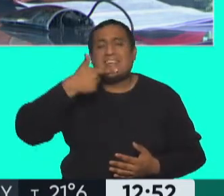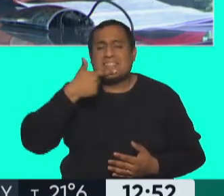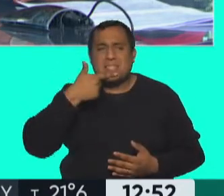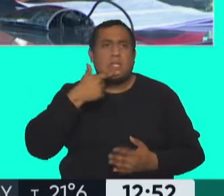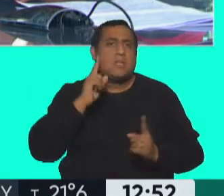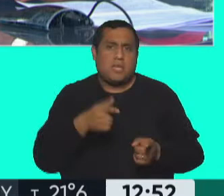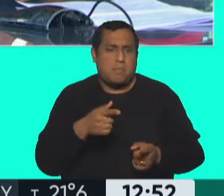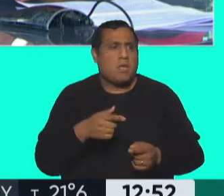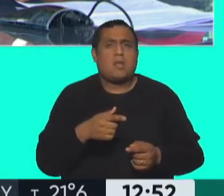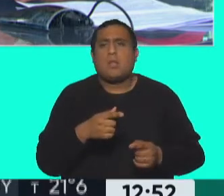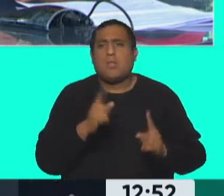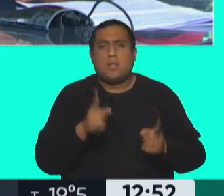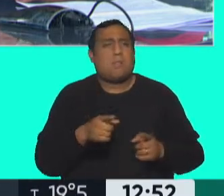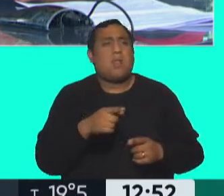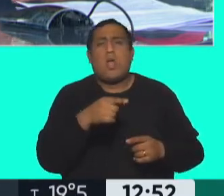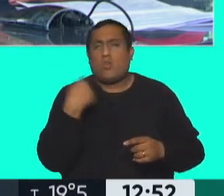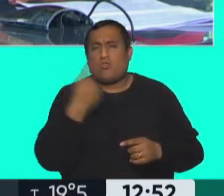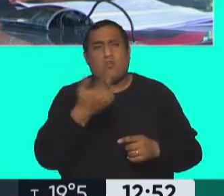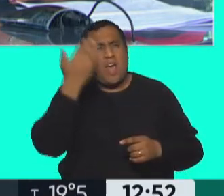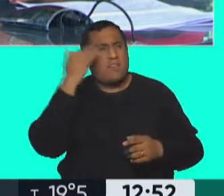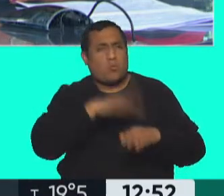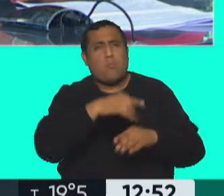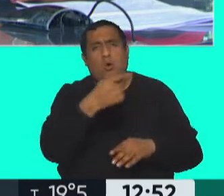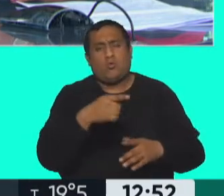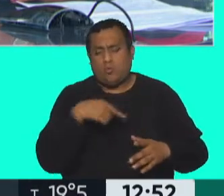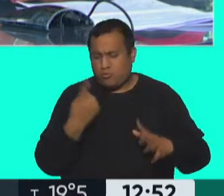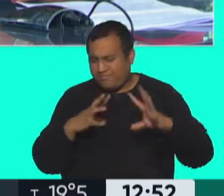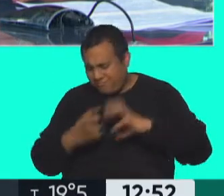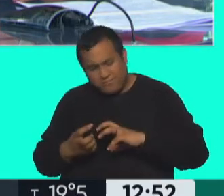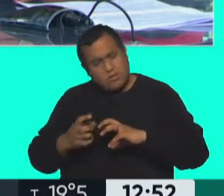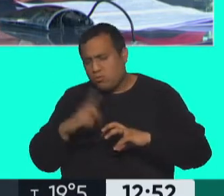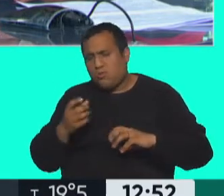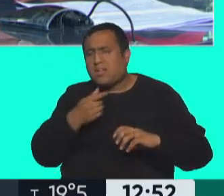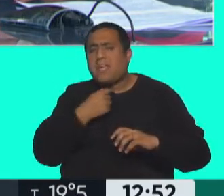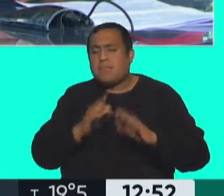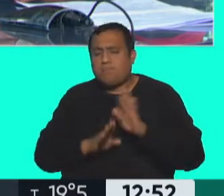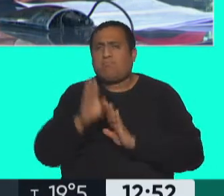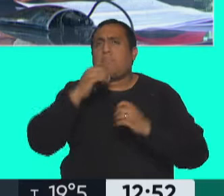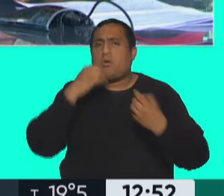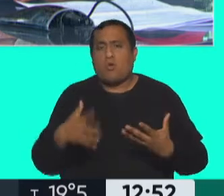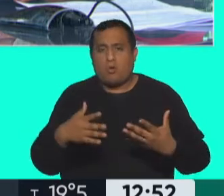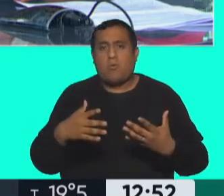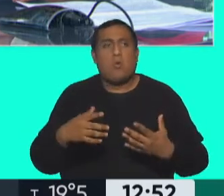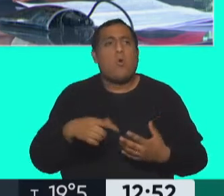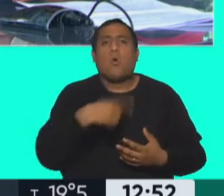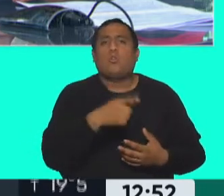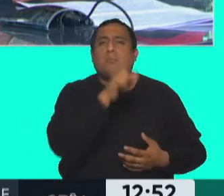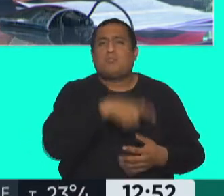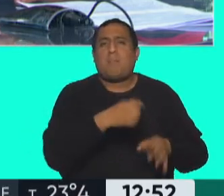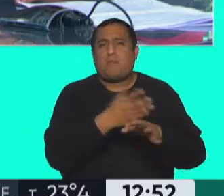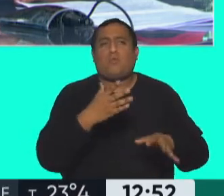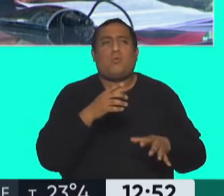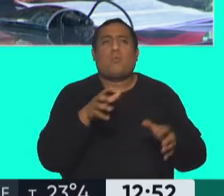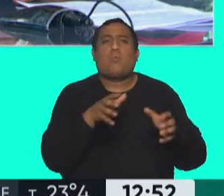banderas de la indigencia en las que nos dejaron, llamándonos a nosotros mismos pueblos indígenas. Decía un gran maestro del pueblo